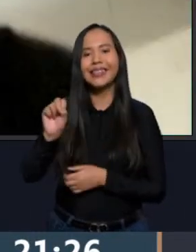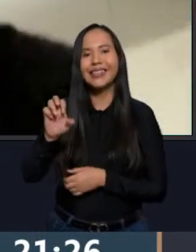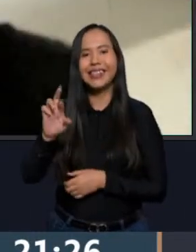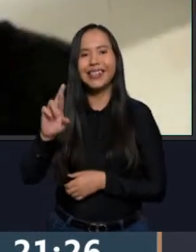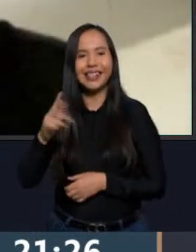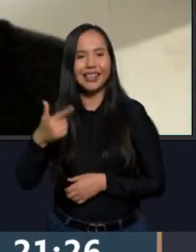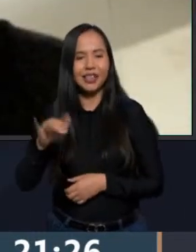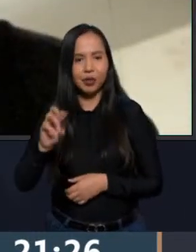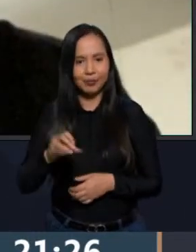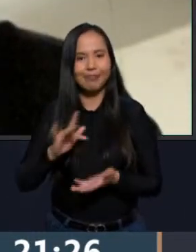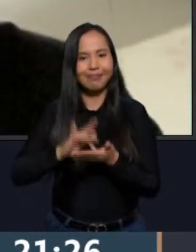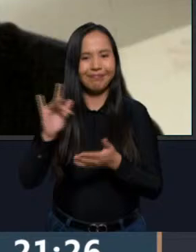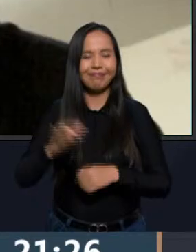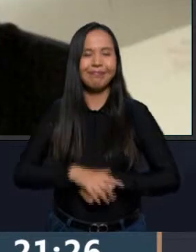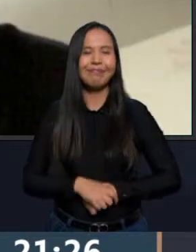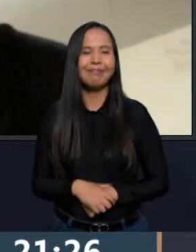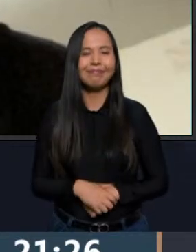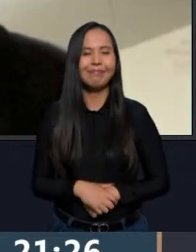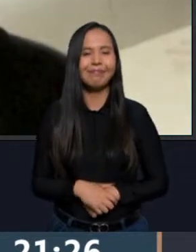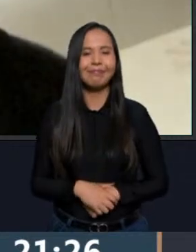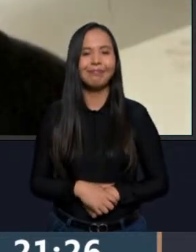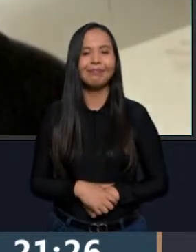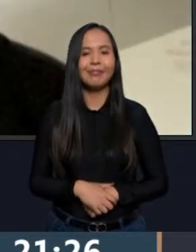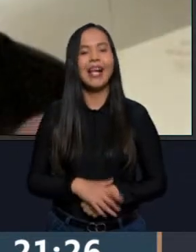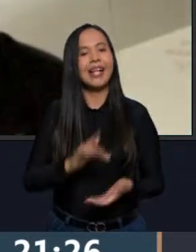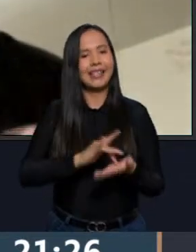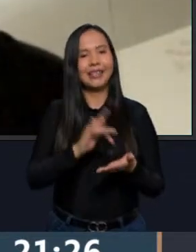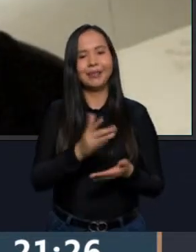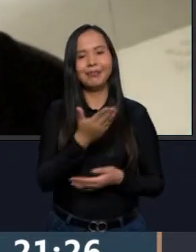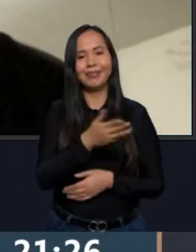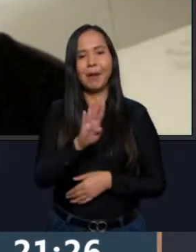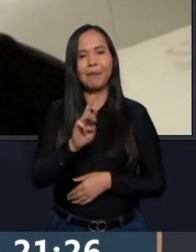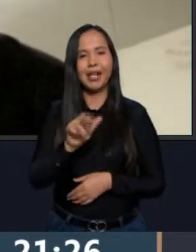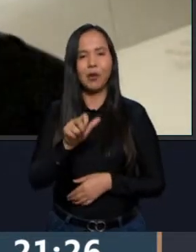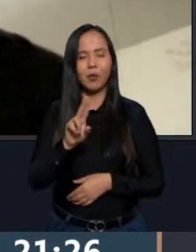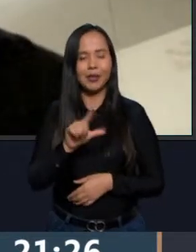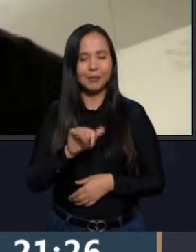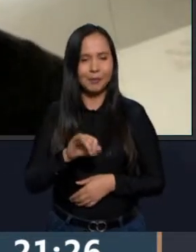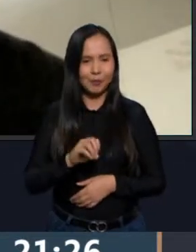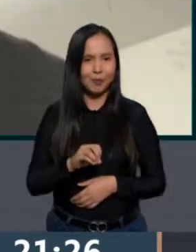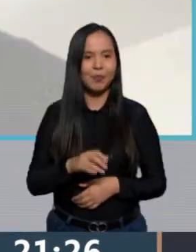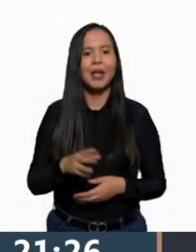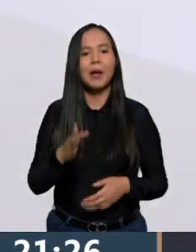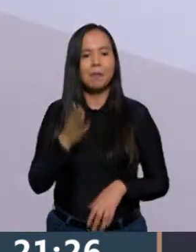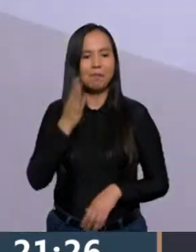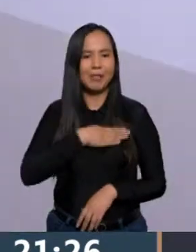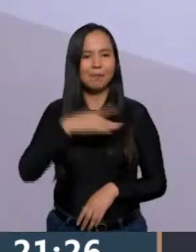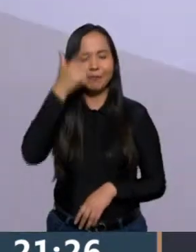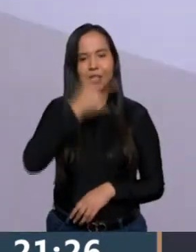y por acompañarnos acá en Informe Capital. No, a ti, Braulio, por el espacio. Gracias, muchas gracias. Buenas noches. Hasta la próxima. Vamos a una pausa.